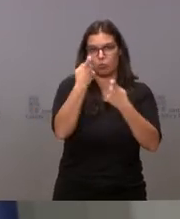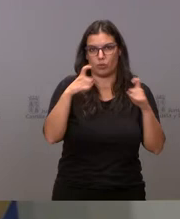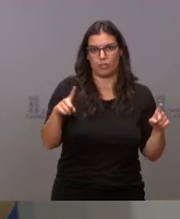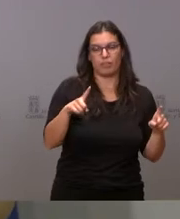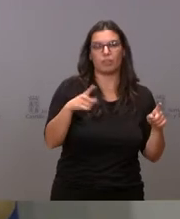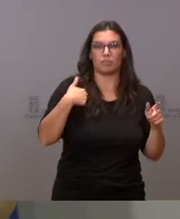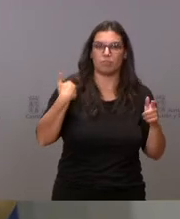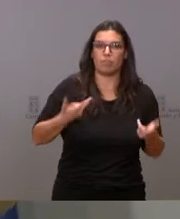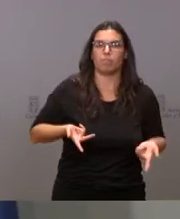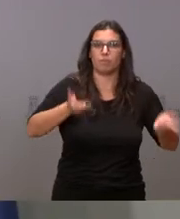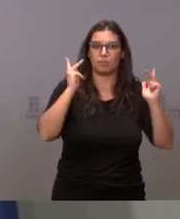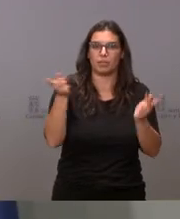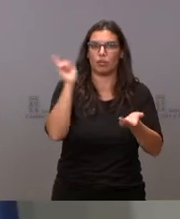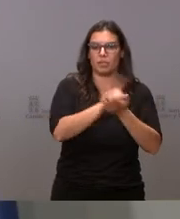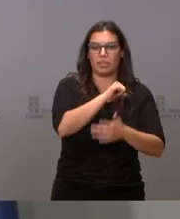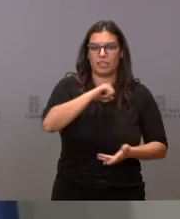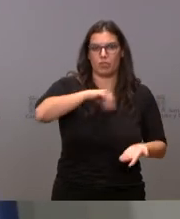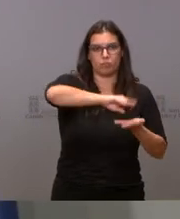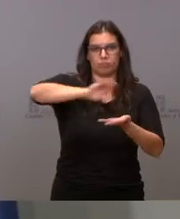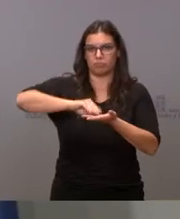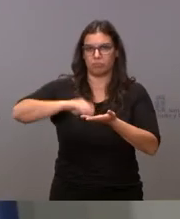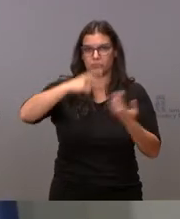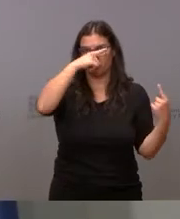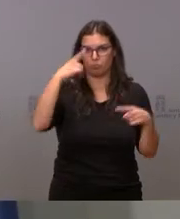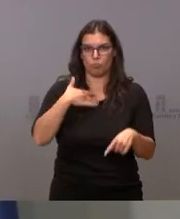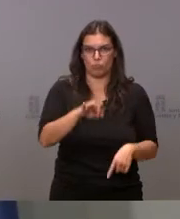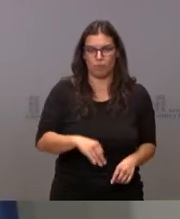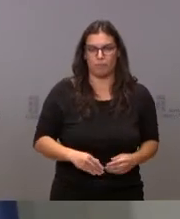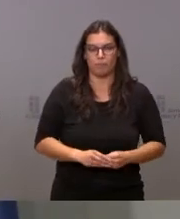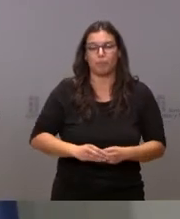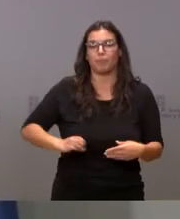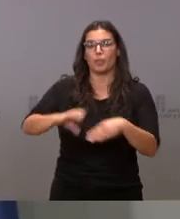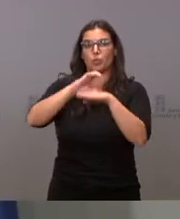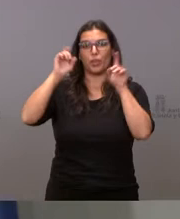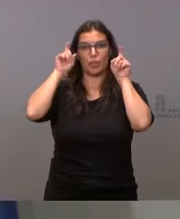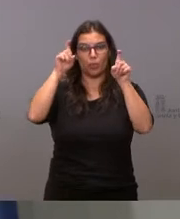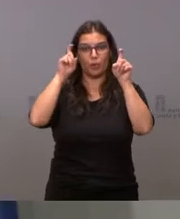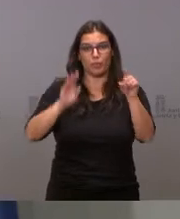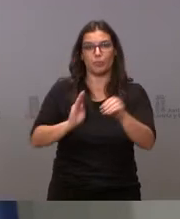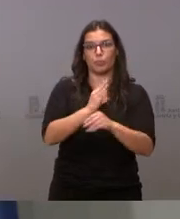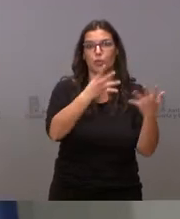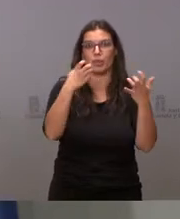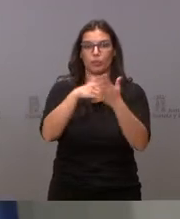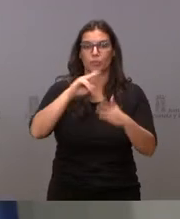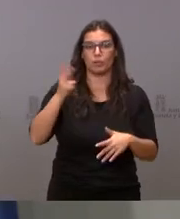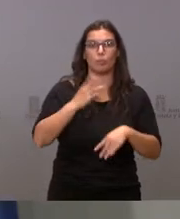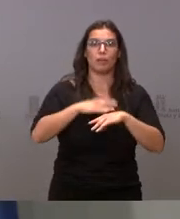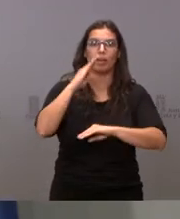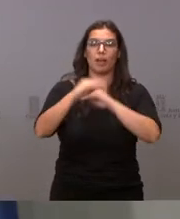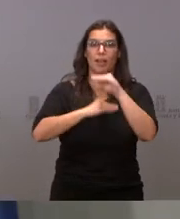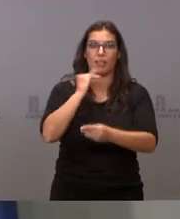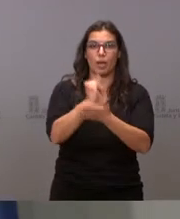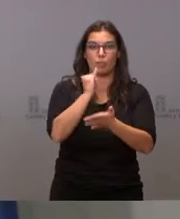permite de nuevo el autoservicio. La Consejería de Educación destina 900.000 euros para realizar test de